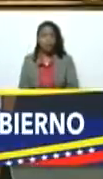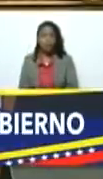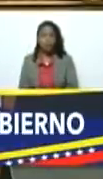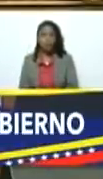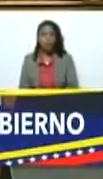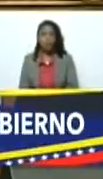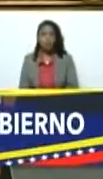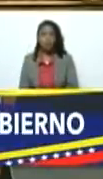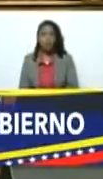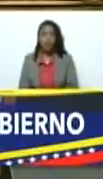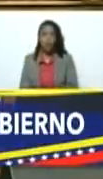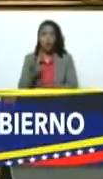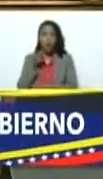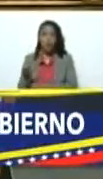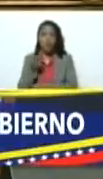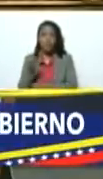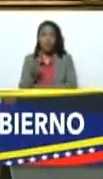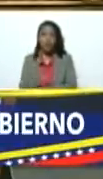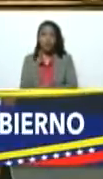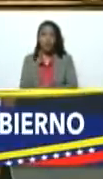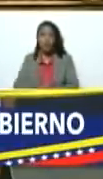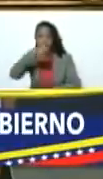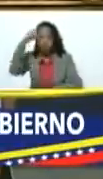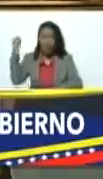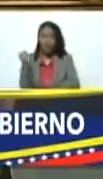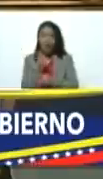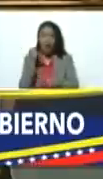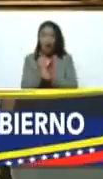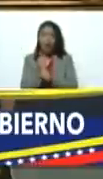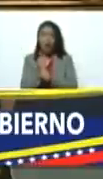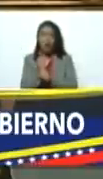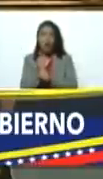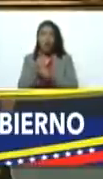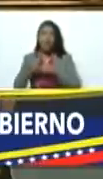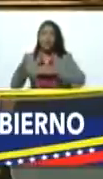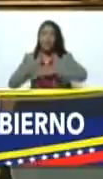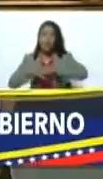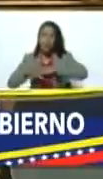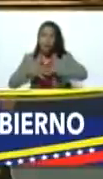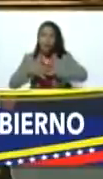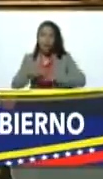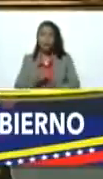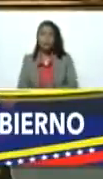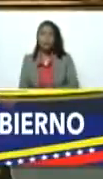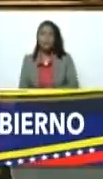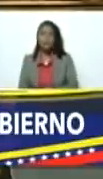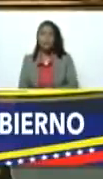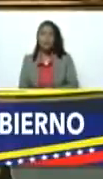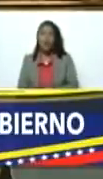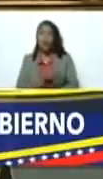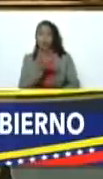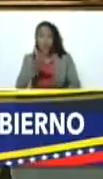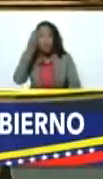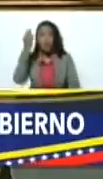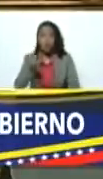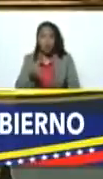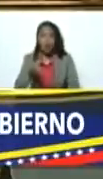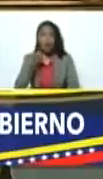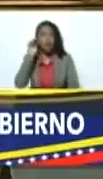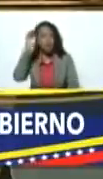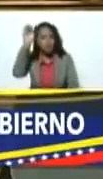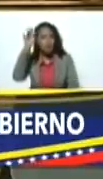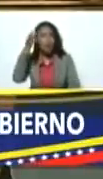con inversión con trabajo con tecnología tengan la seguridad que nos va a ir bien